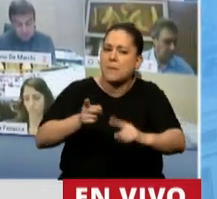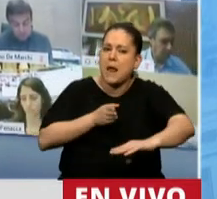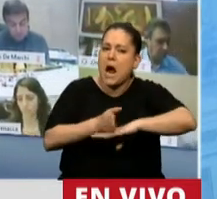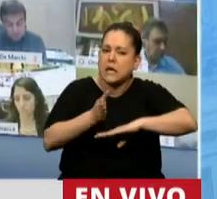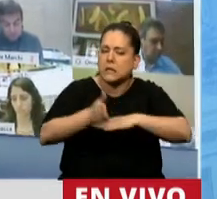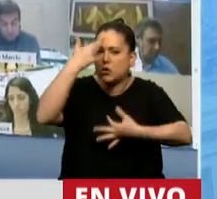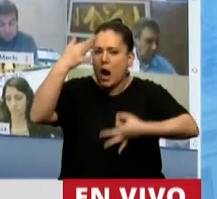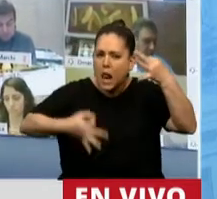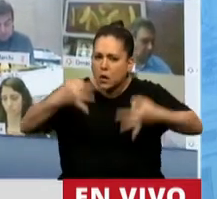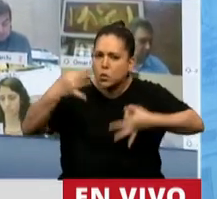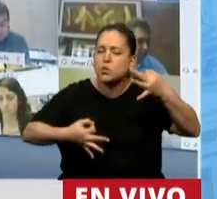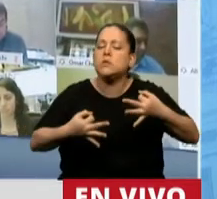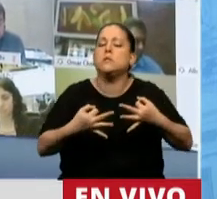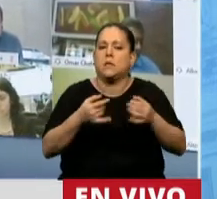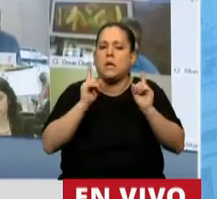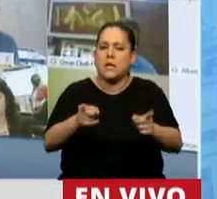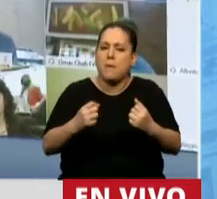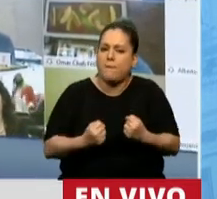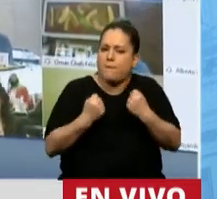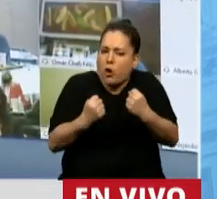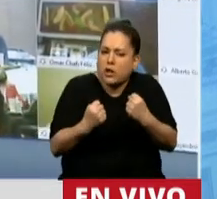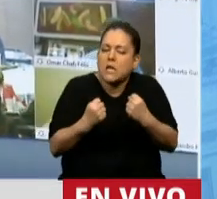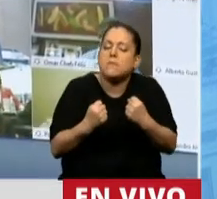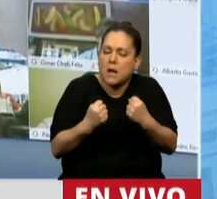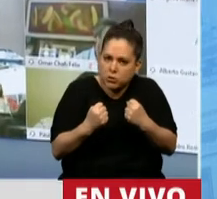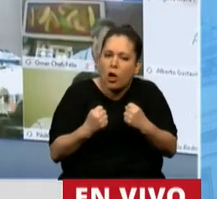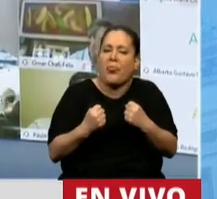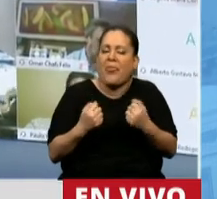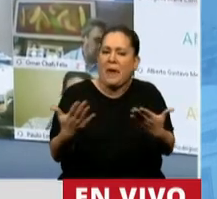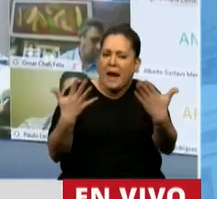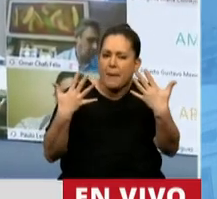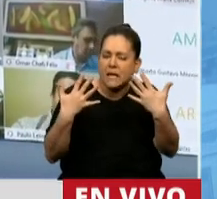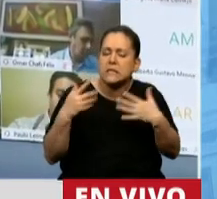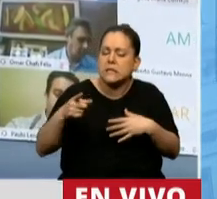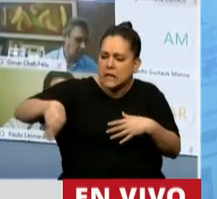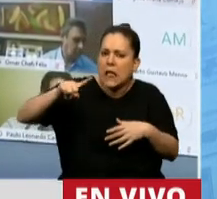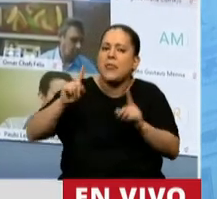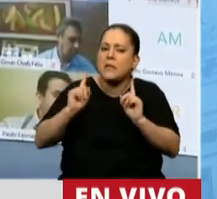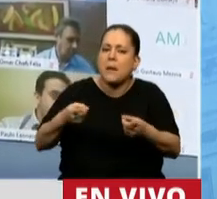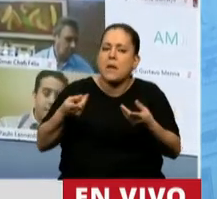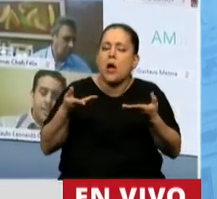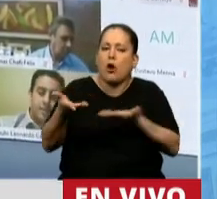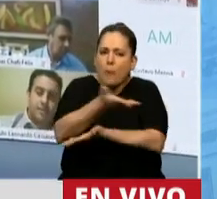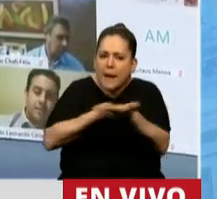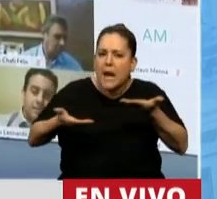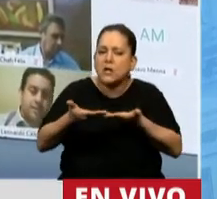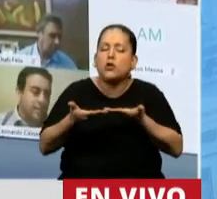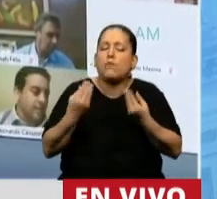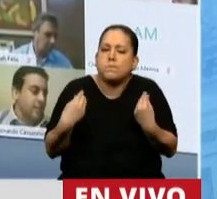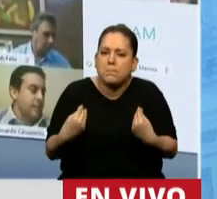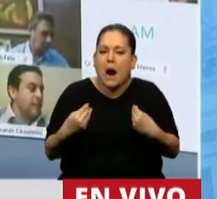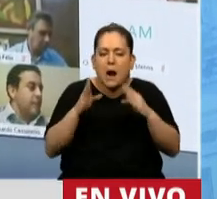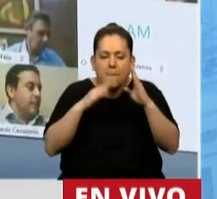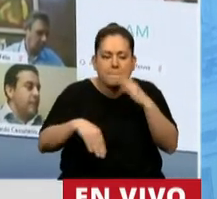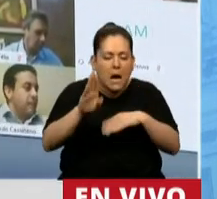justicia, el fortalecimiento de capacidades y la cooperación centrándonos en